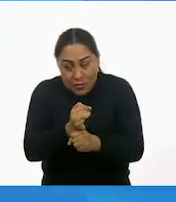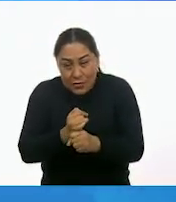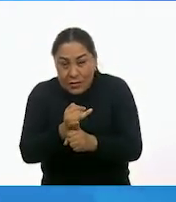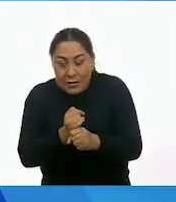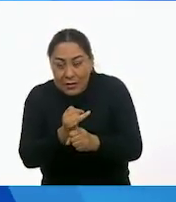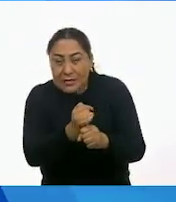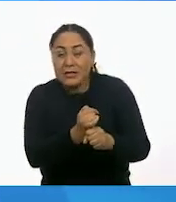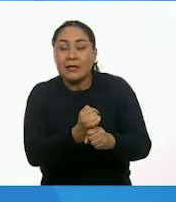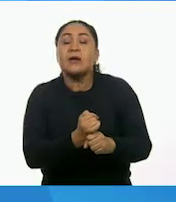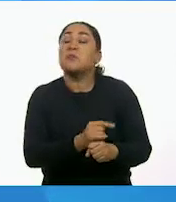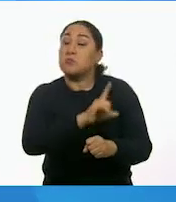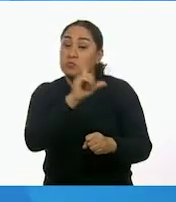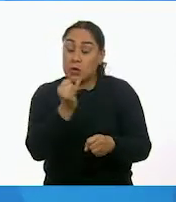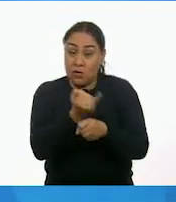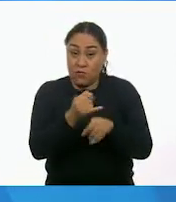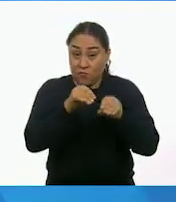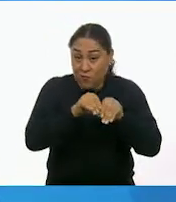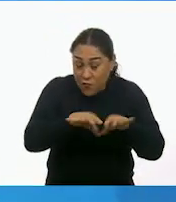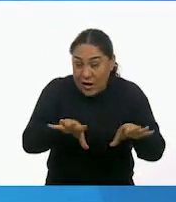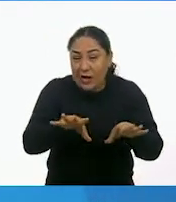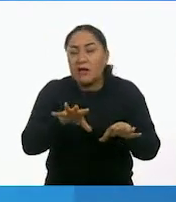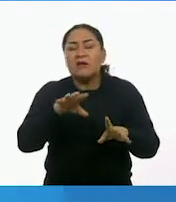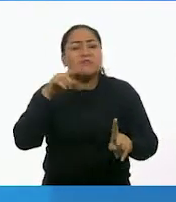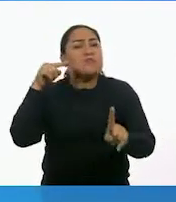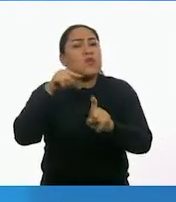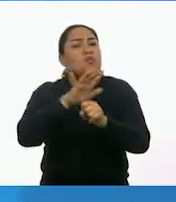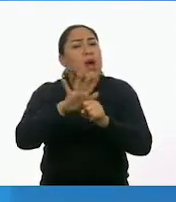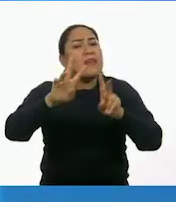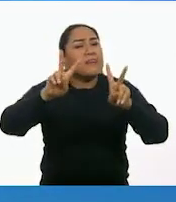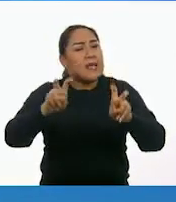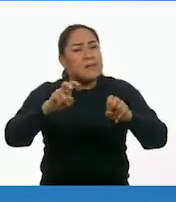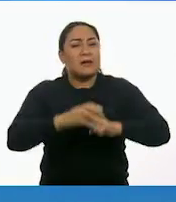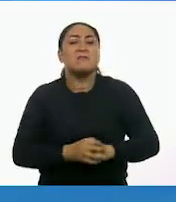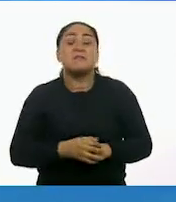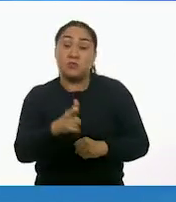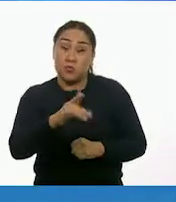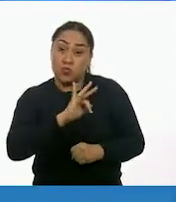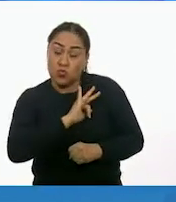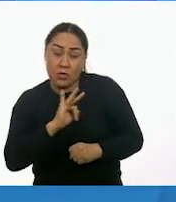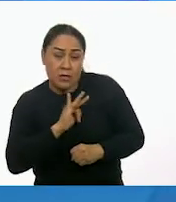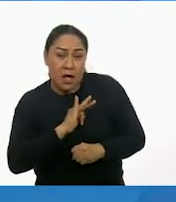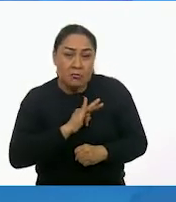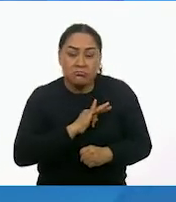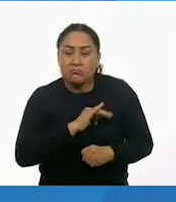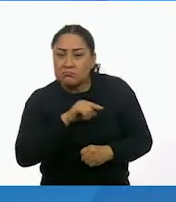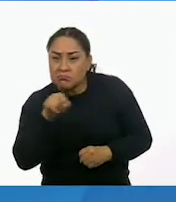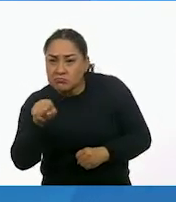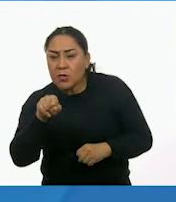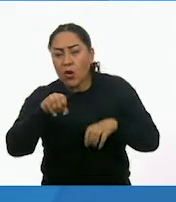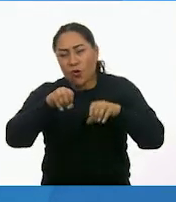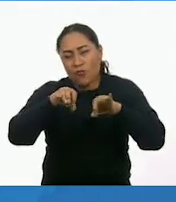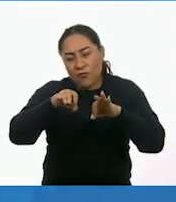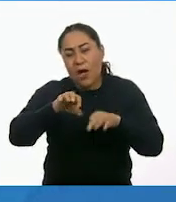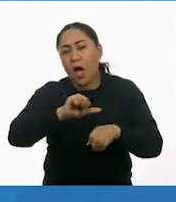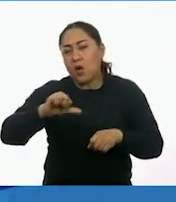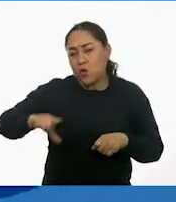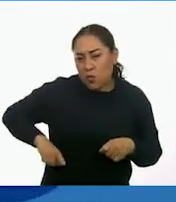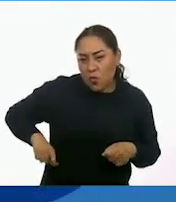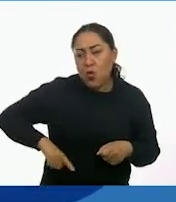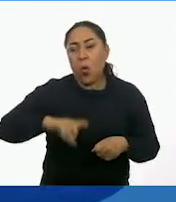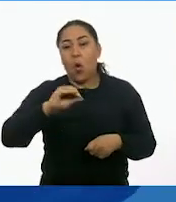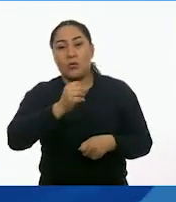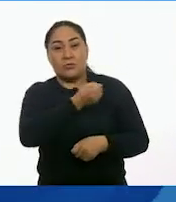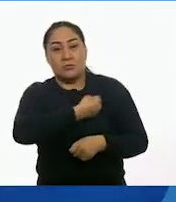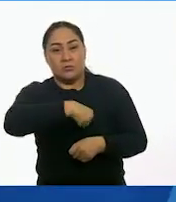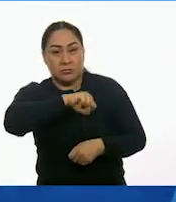folletos informativos acerca del tema elegido. Pueden encontrarlos en oficinas gubernamentales o en centros de salud